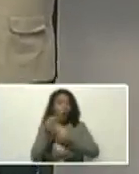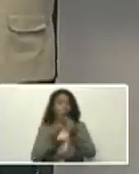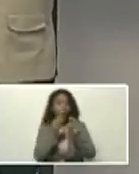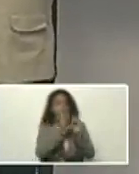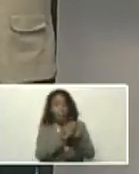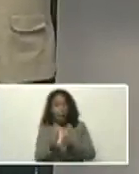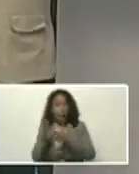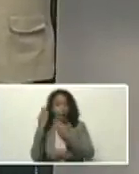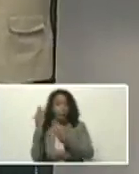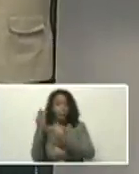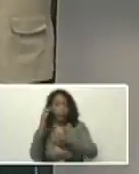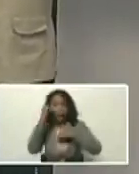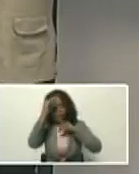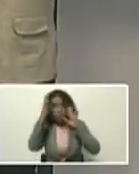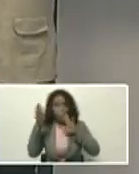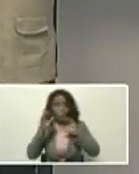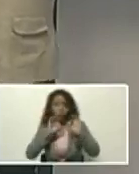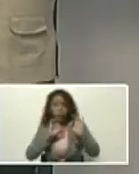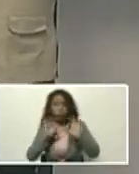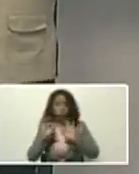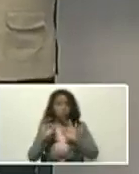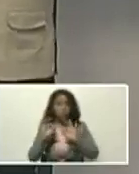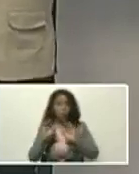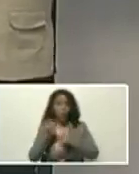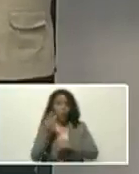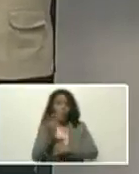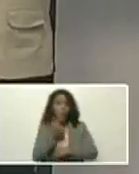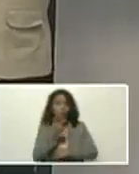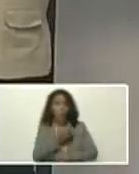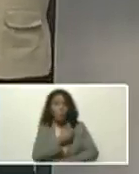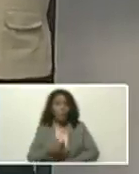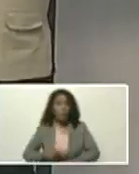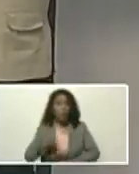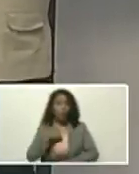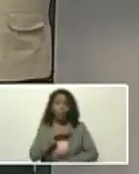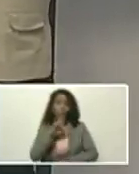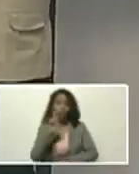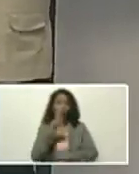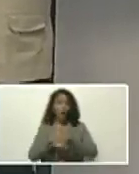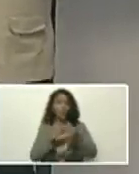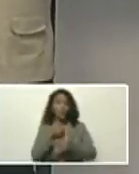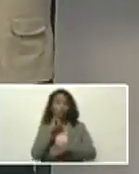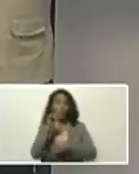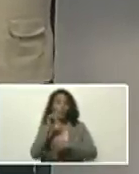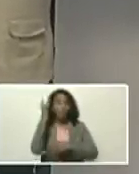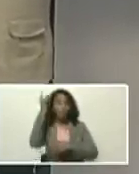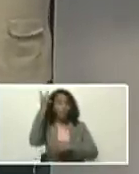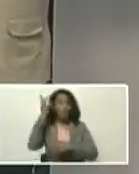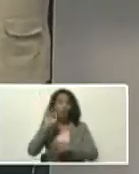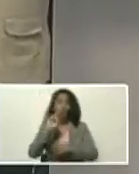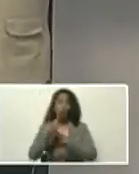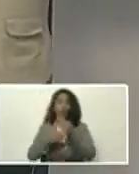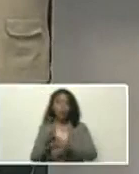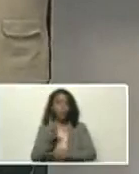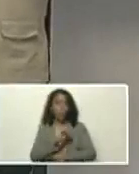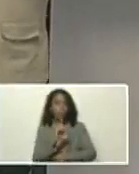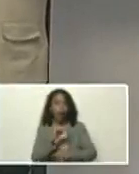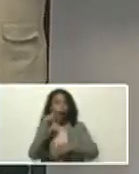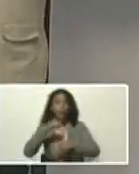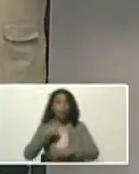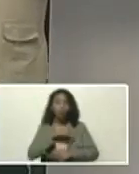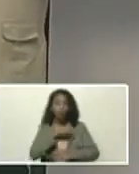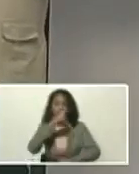como este, nosotros, como usted muy bien, lo acaba de decir, presidente, no estamos en una cumbre, anunciando cosas, que al final no se hacen, estamos aquí